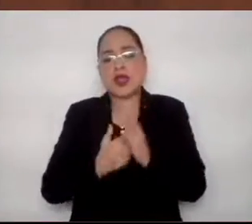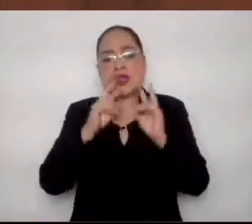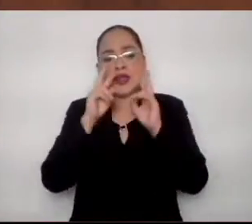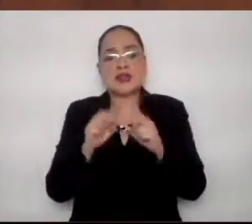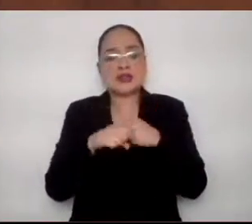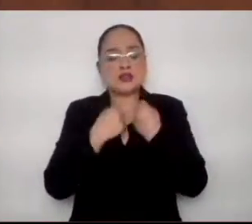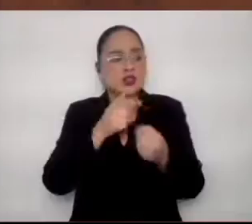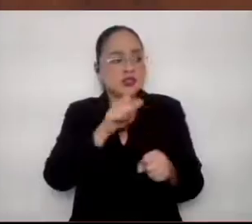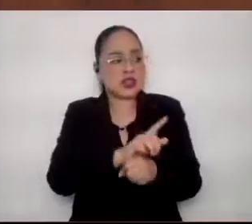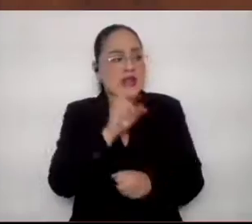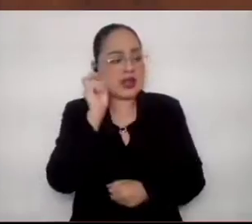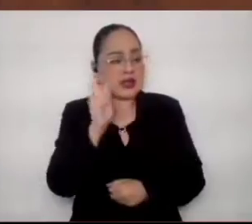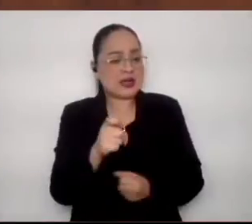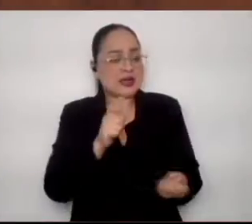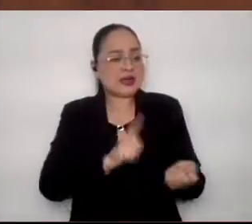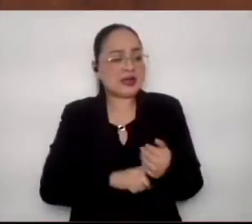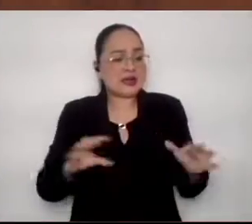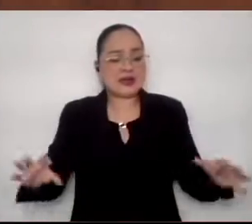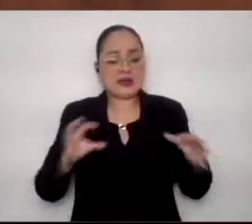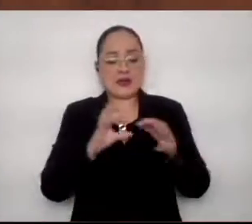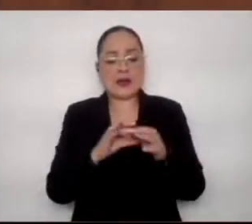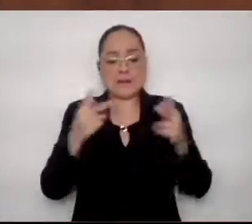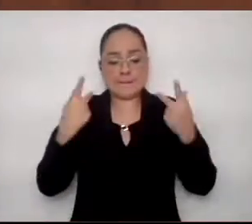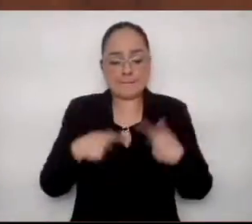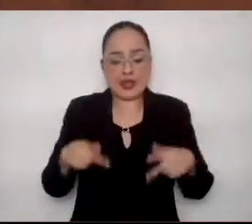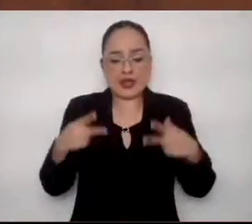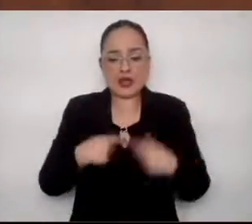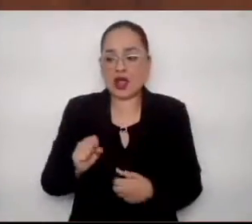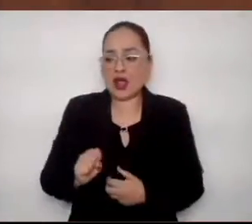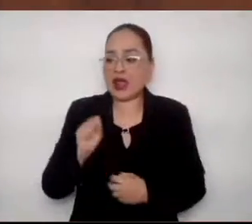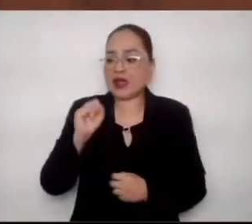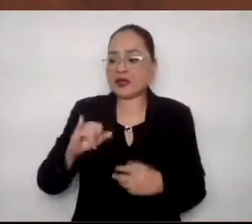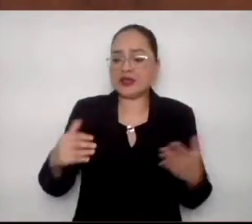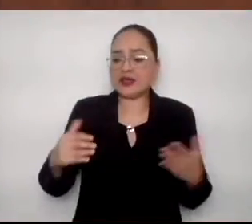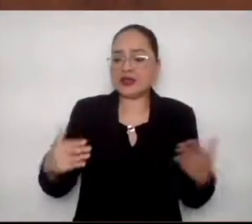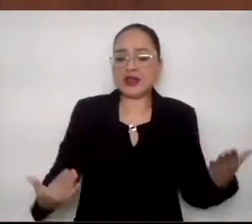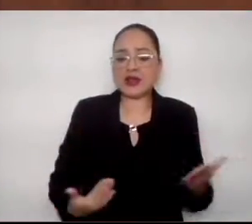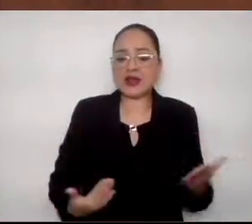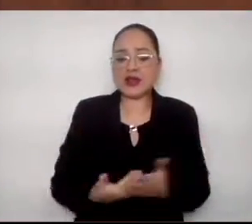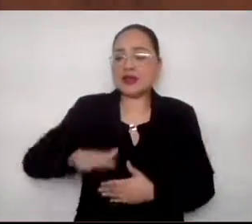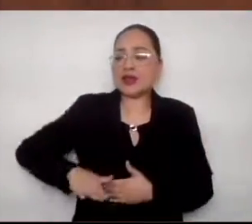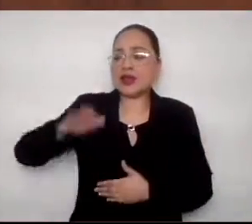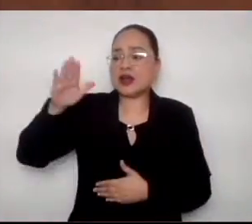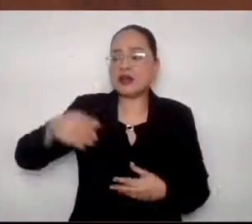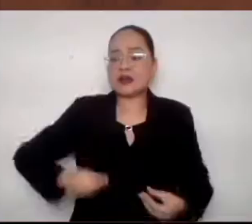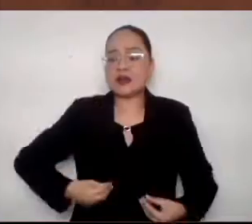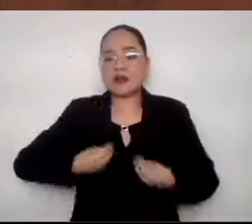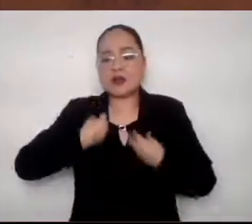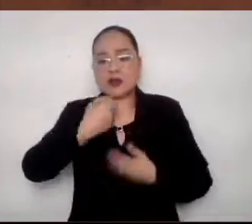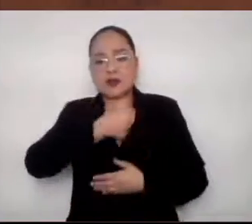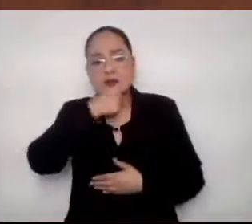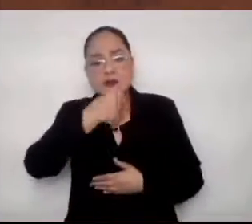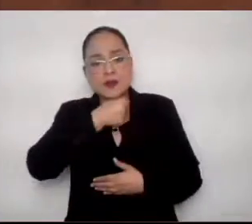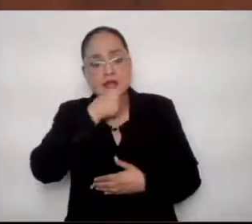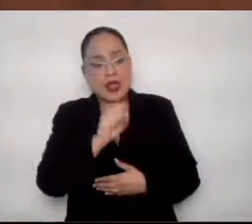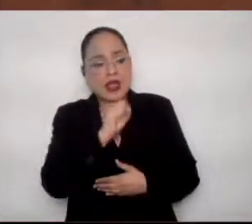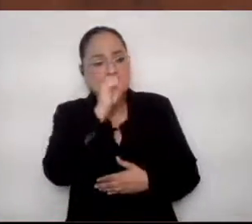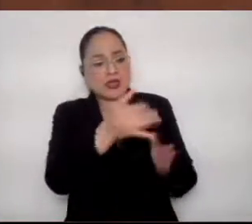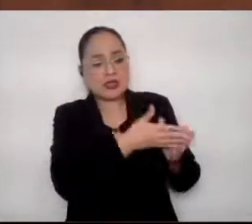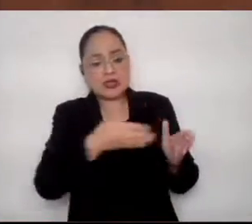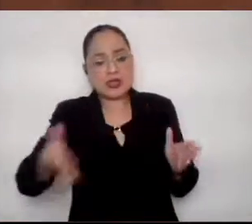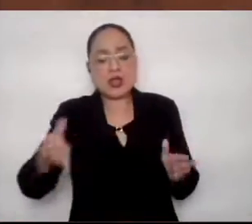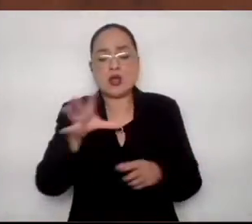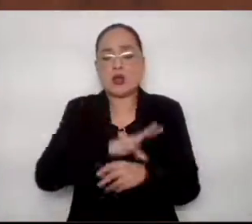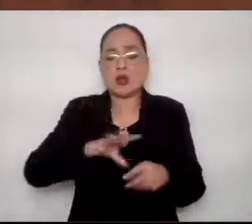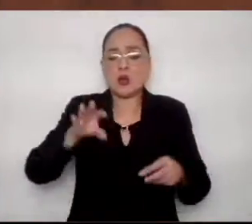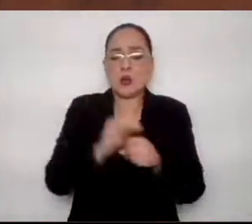circunstancias en las que las personas nacen, crecen, trabajan, viven y envejecen, incluido el conjunto más amplio de fuerzas